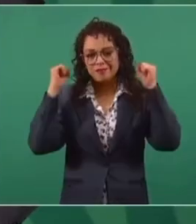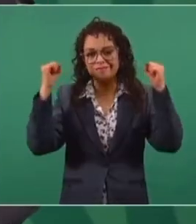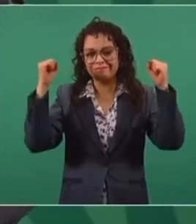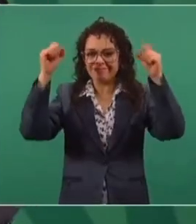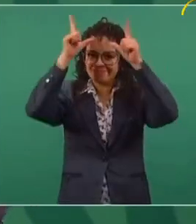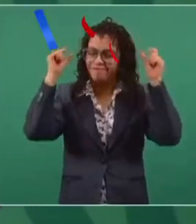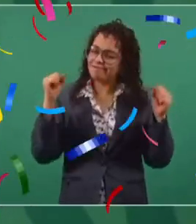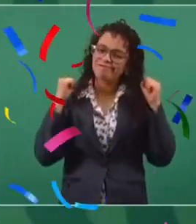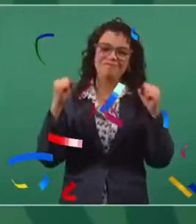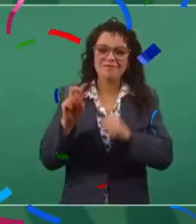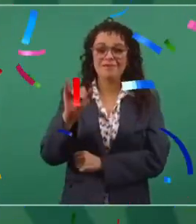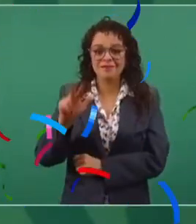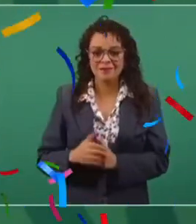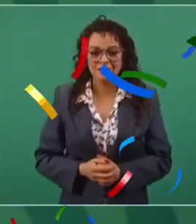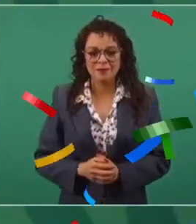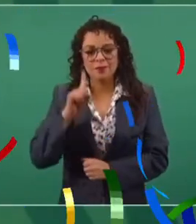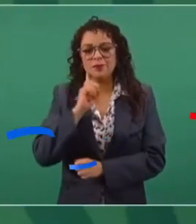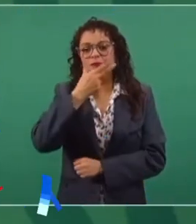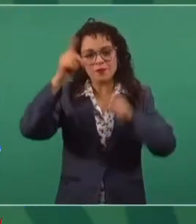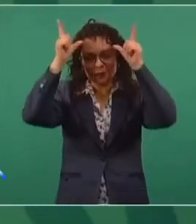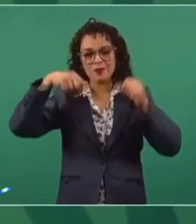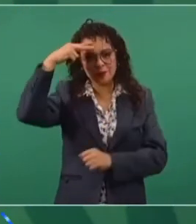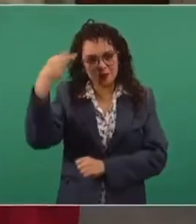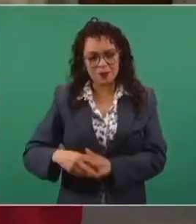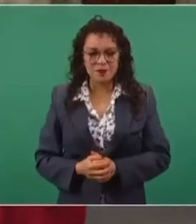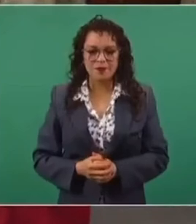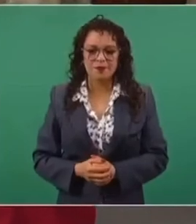enfermería, que vivan los enfermeros, que vivan las enfermeras de México.